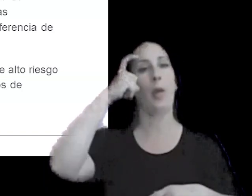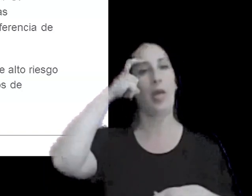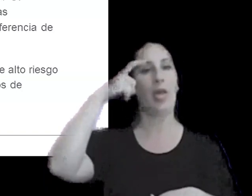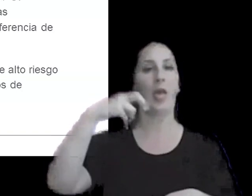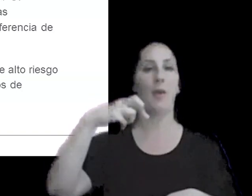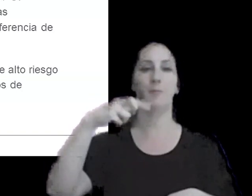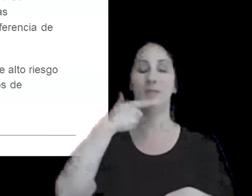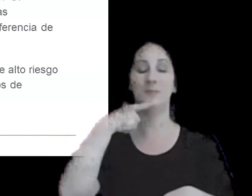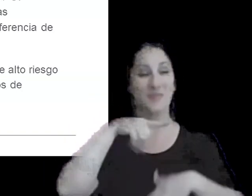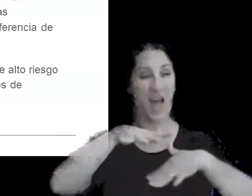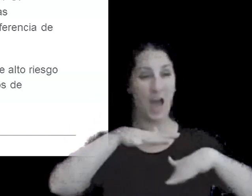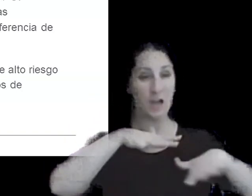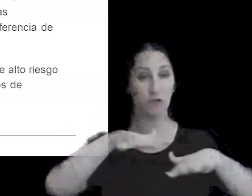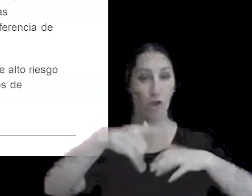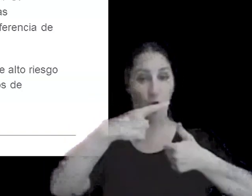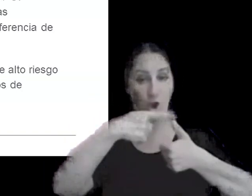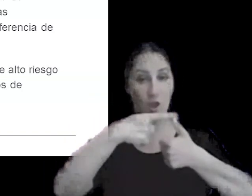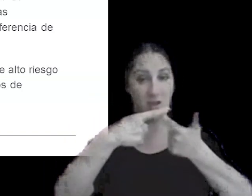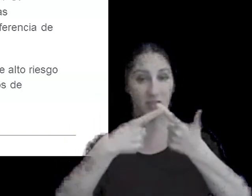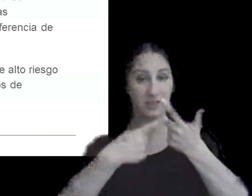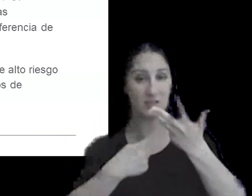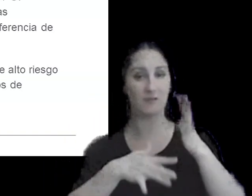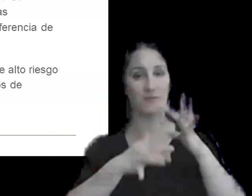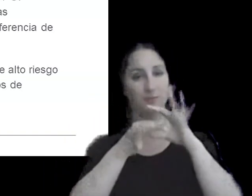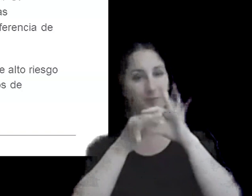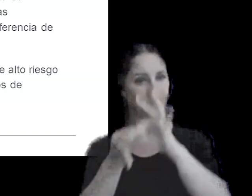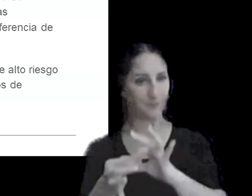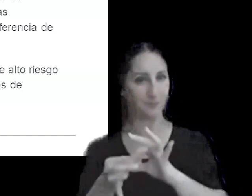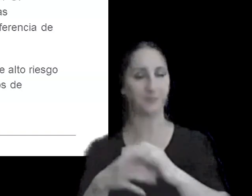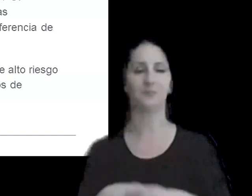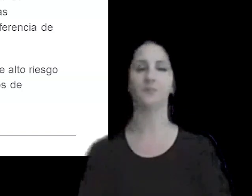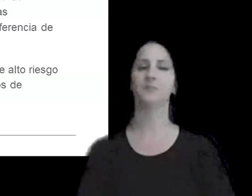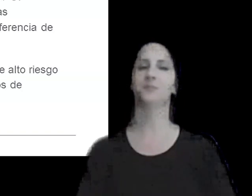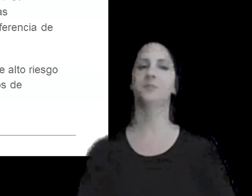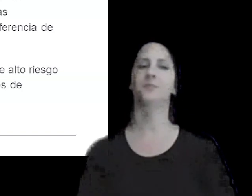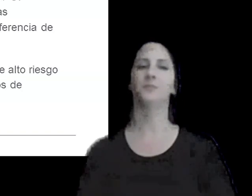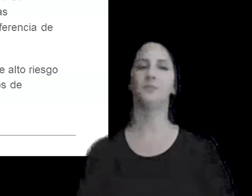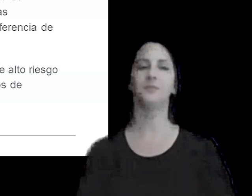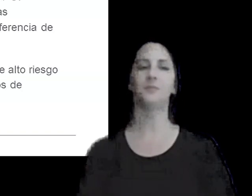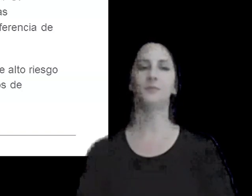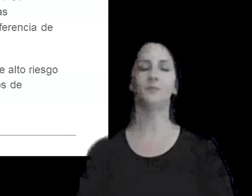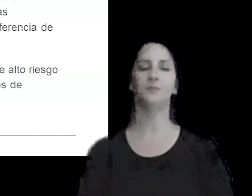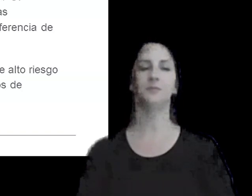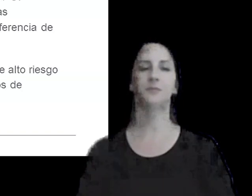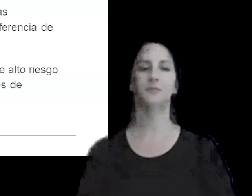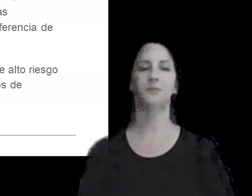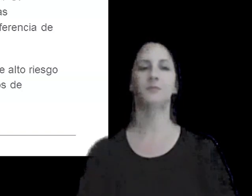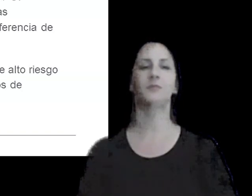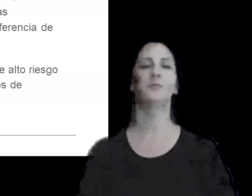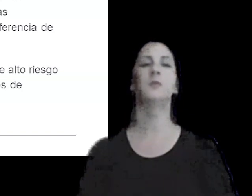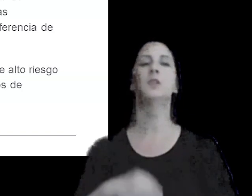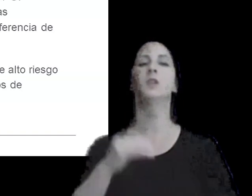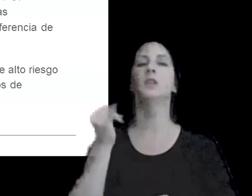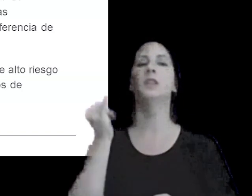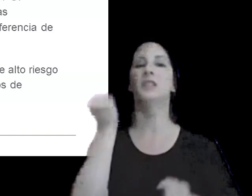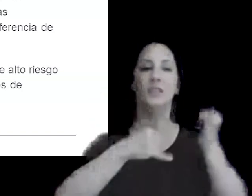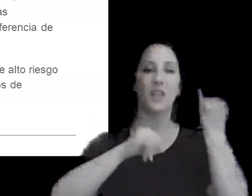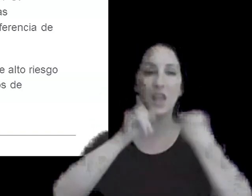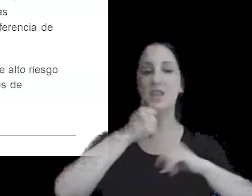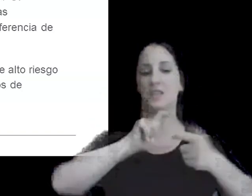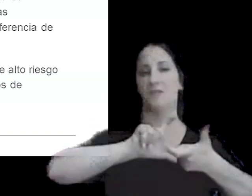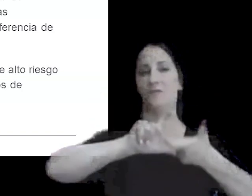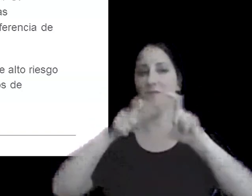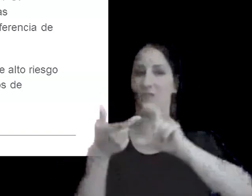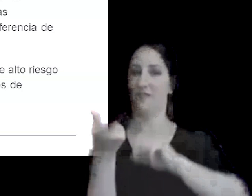estas acciones que se relacionan con el tratamiento de operaciones de intereses y transacciones